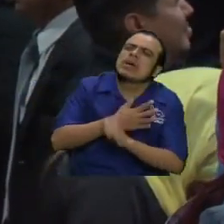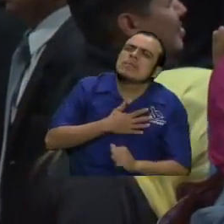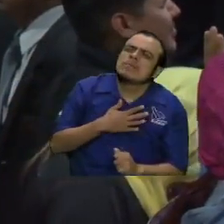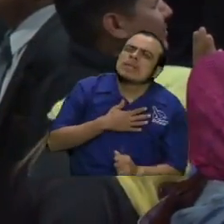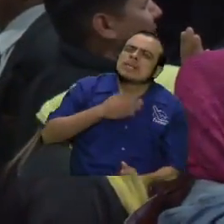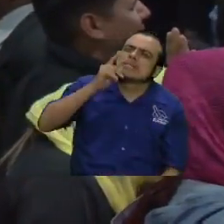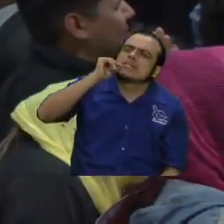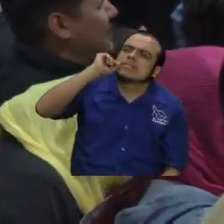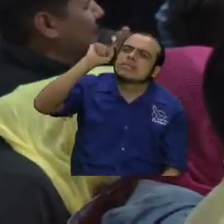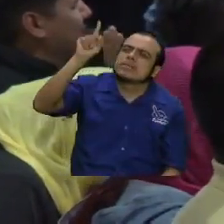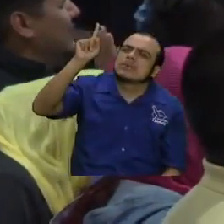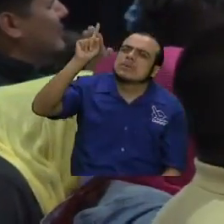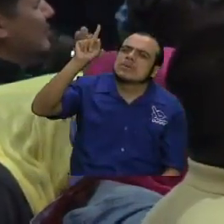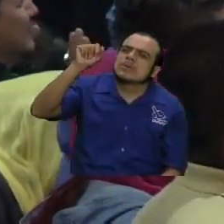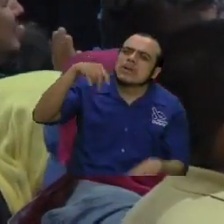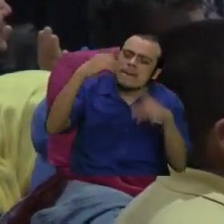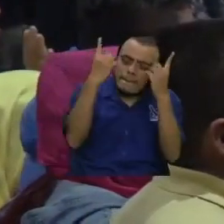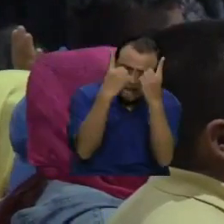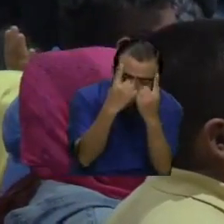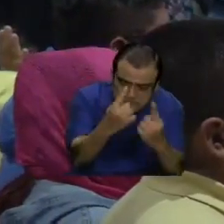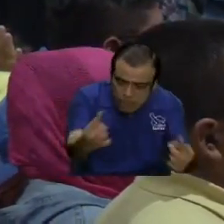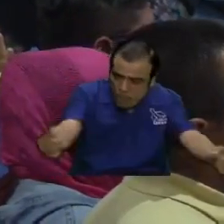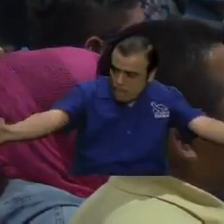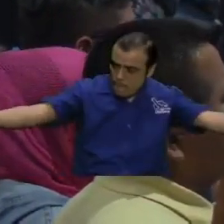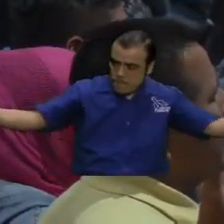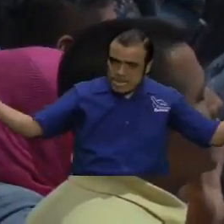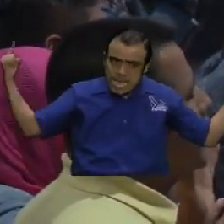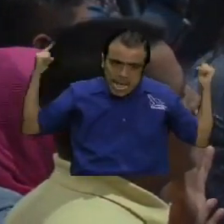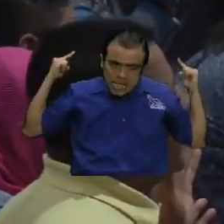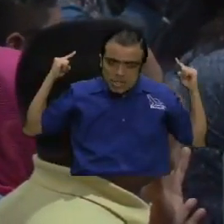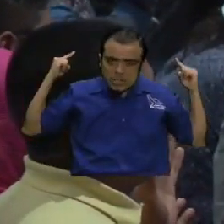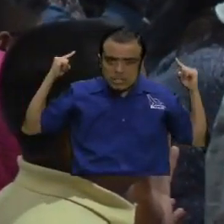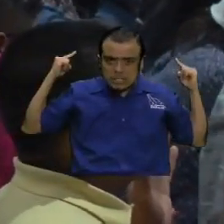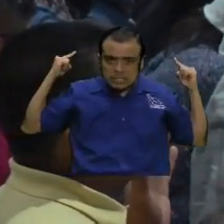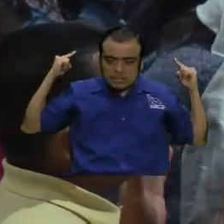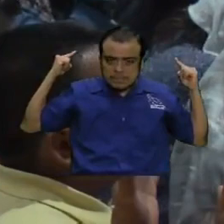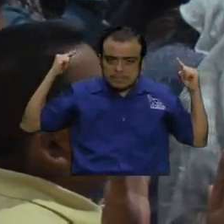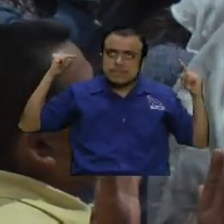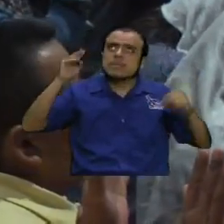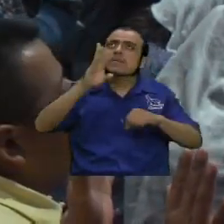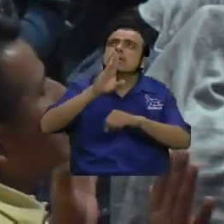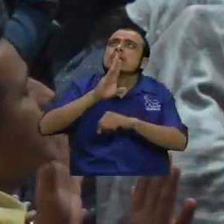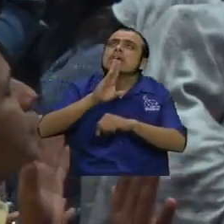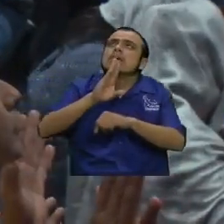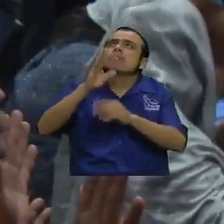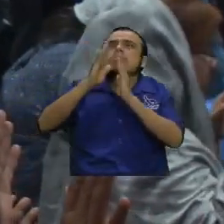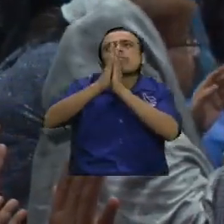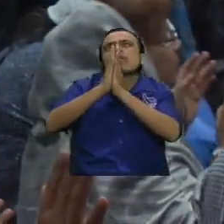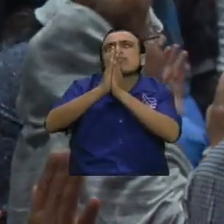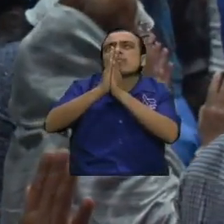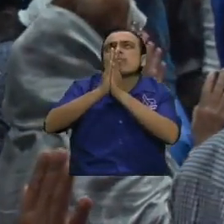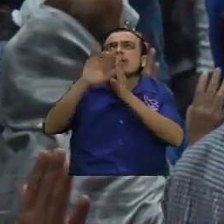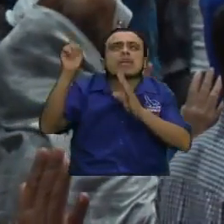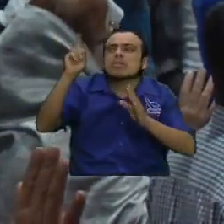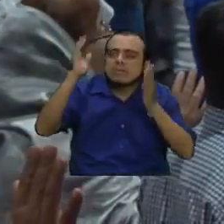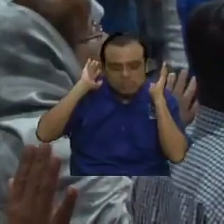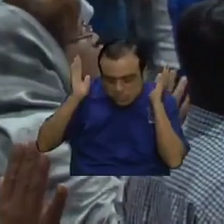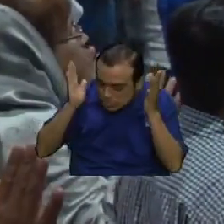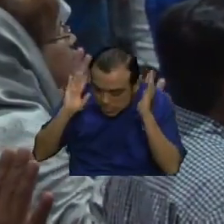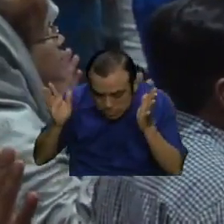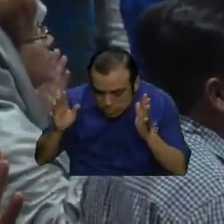Señor pon vallado alrededor de nosotros y permite que no seamos insensatos Señor de